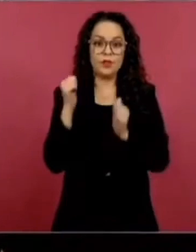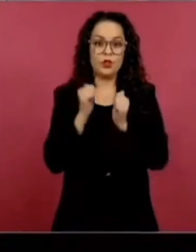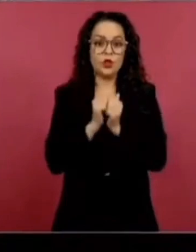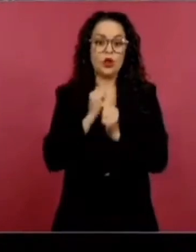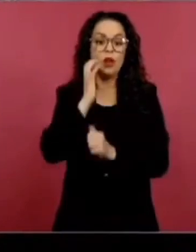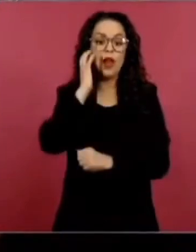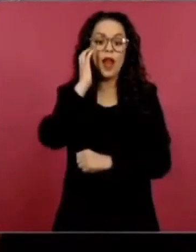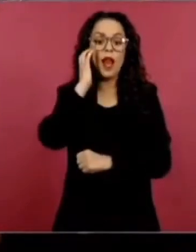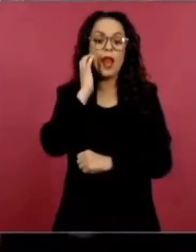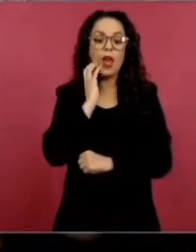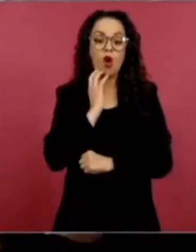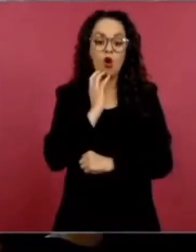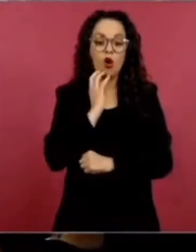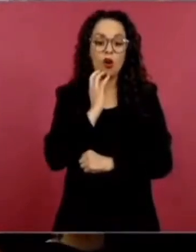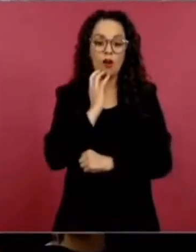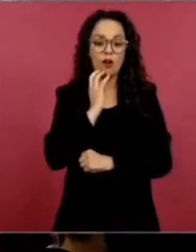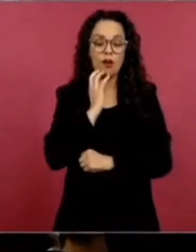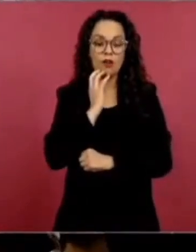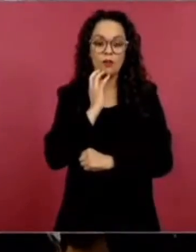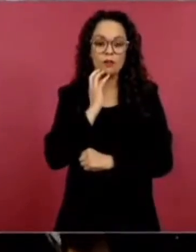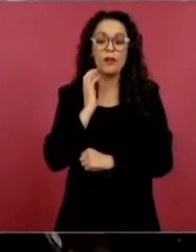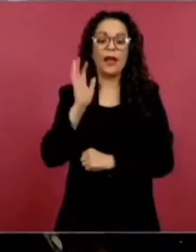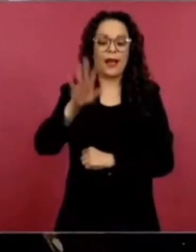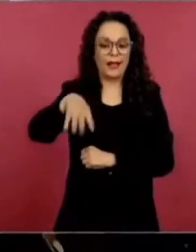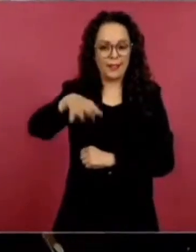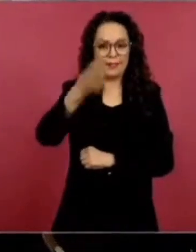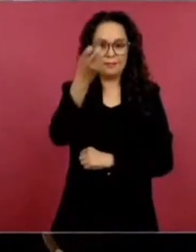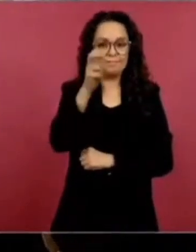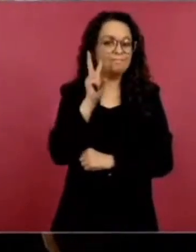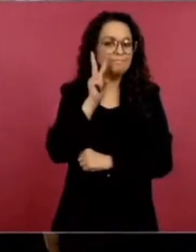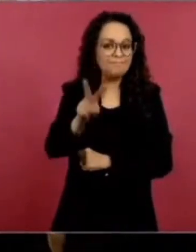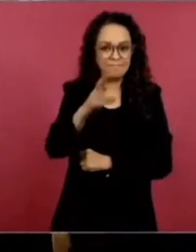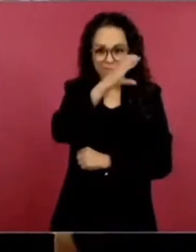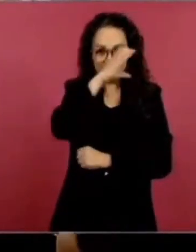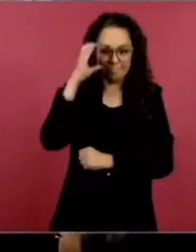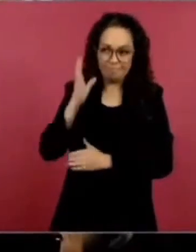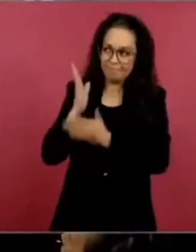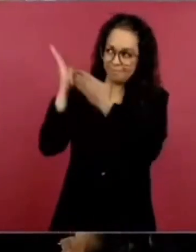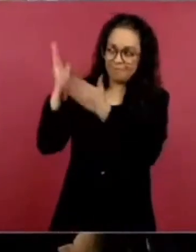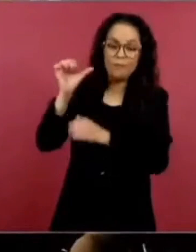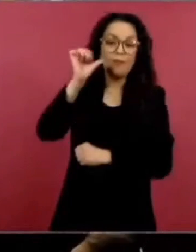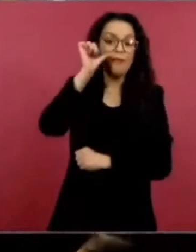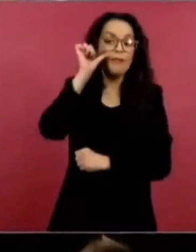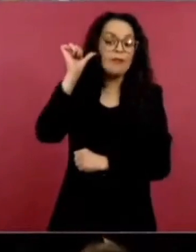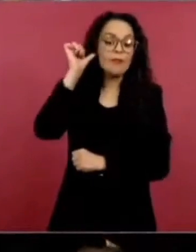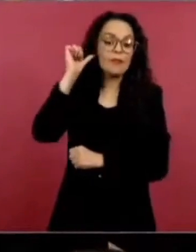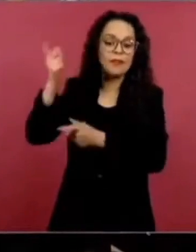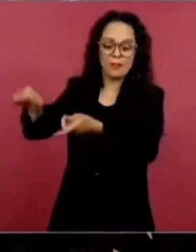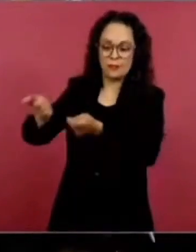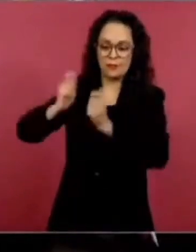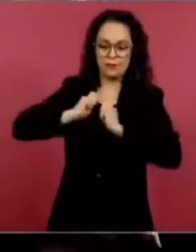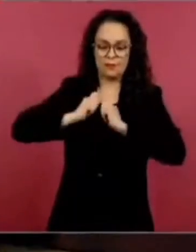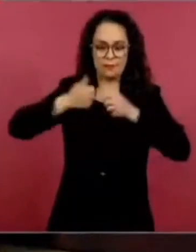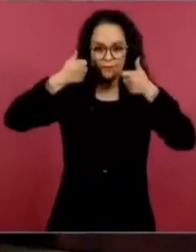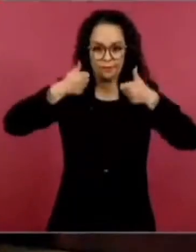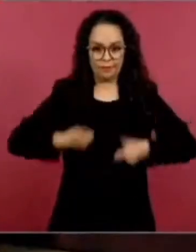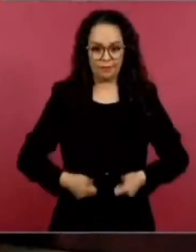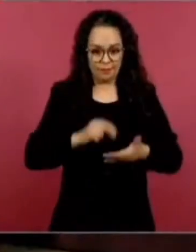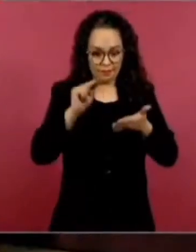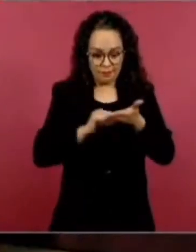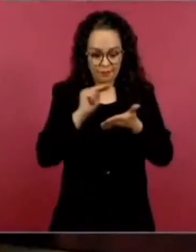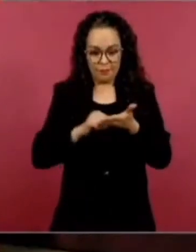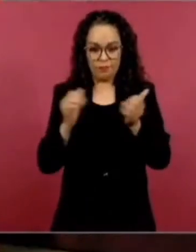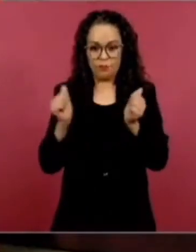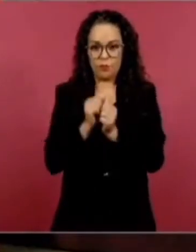Ah, este es de ayer. Me trajeron la camisola y la pelota firmada por los